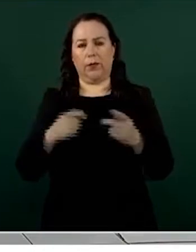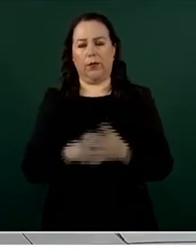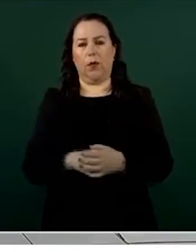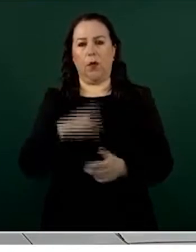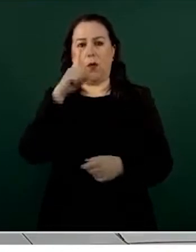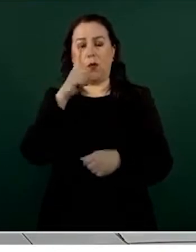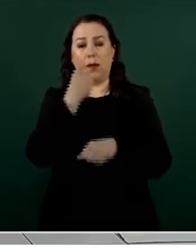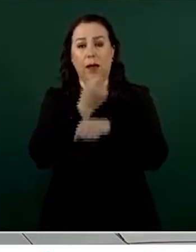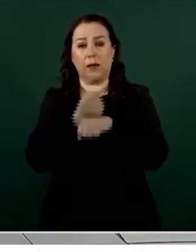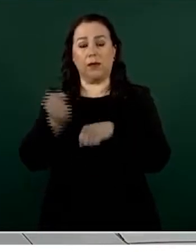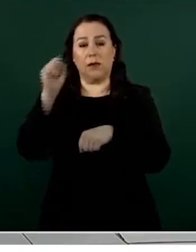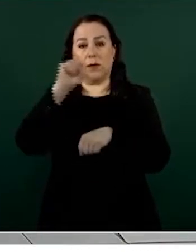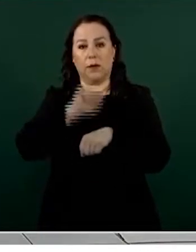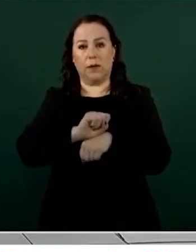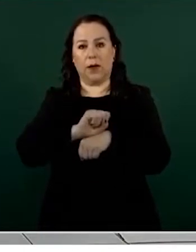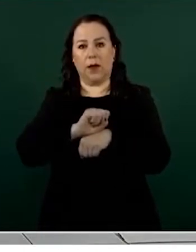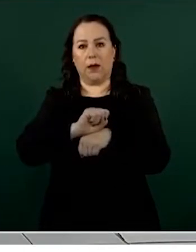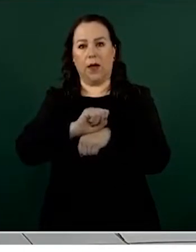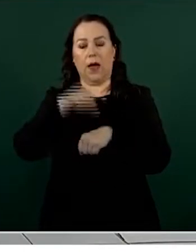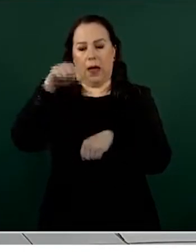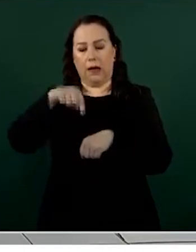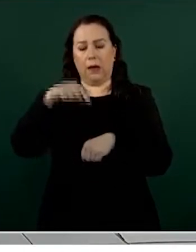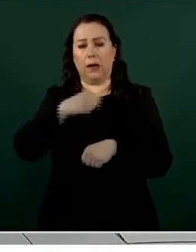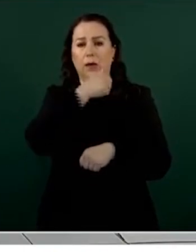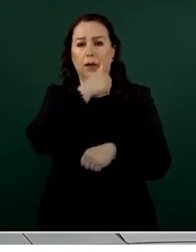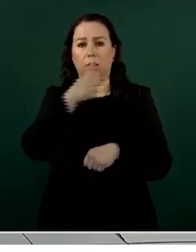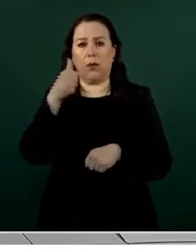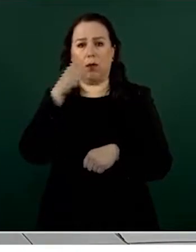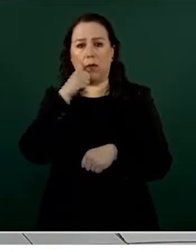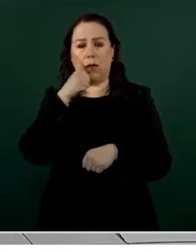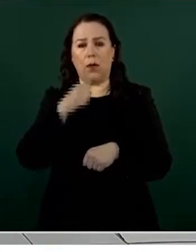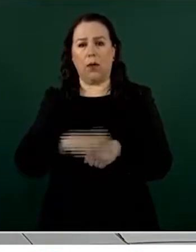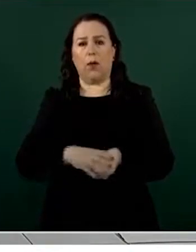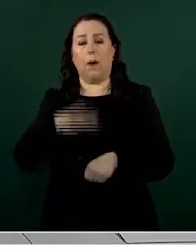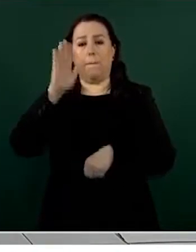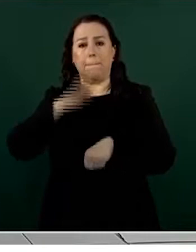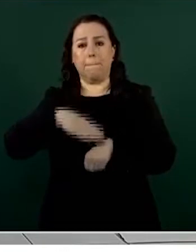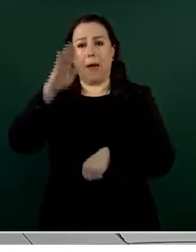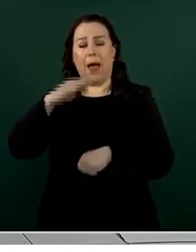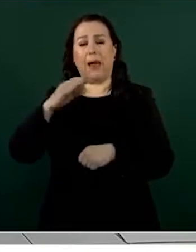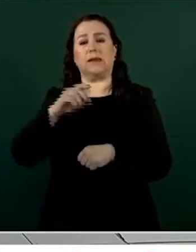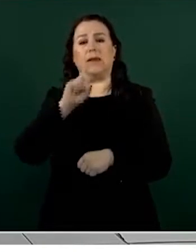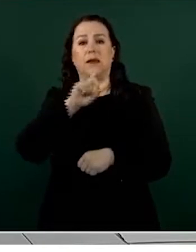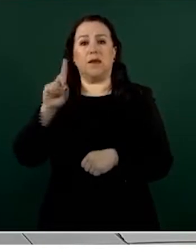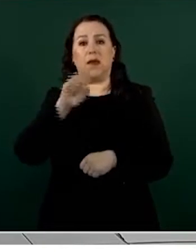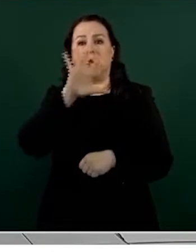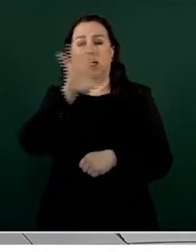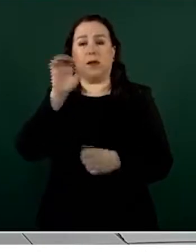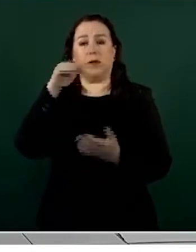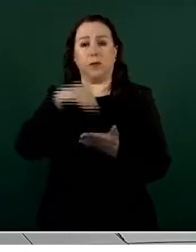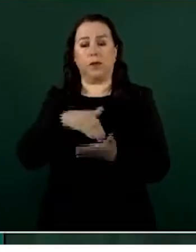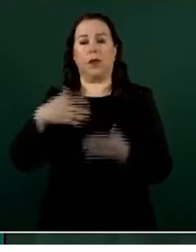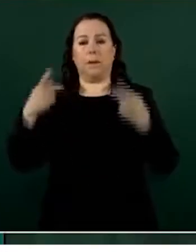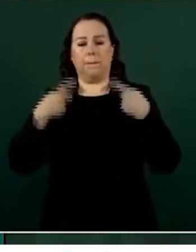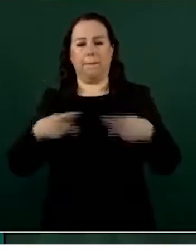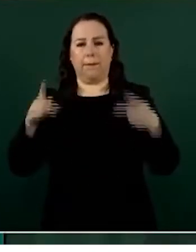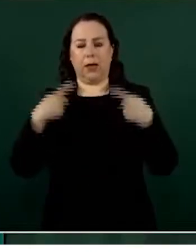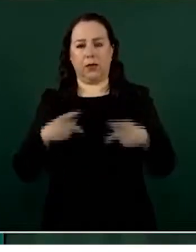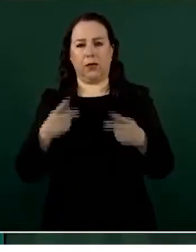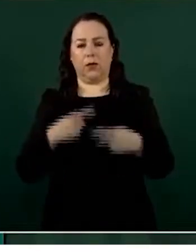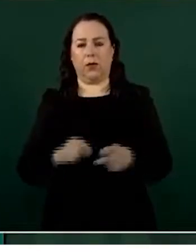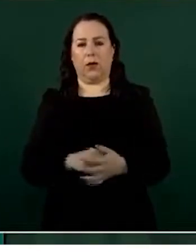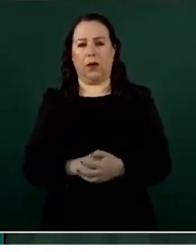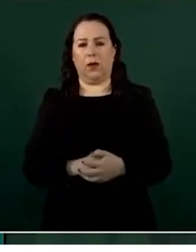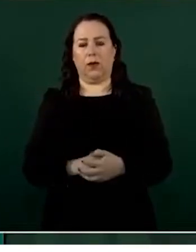semana se realizó en Ciudad Juárez más de medio millón de personas. No quiero dejar pasar la oportunidad